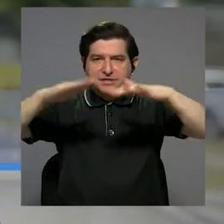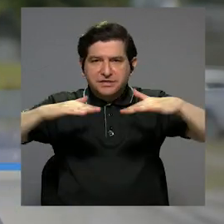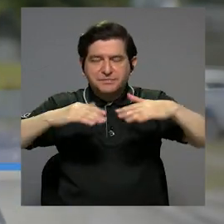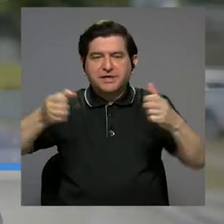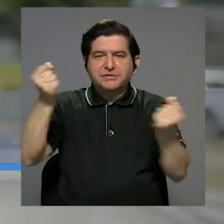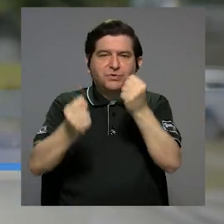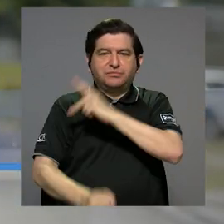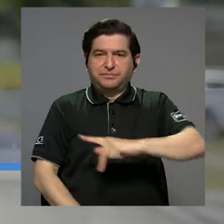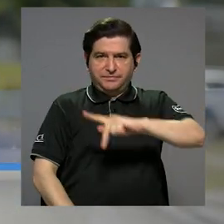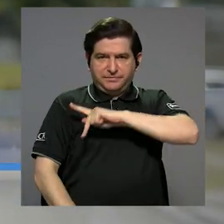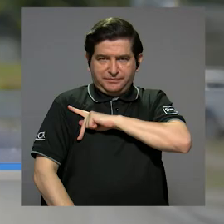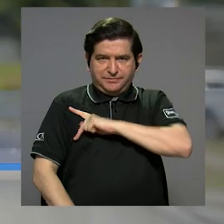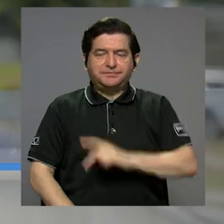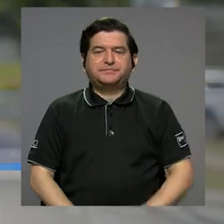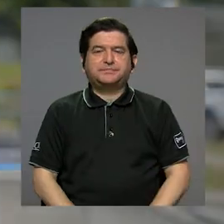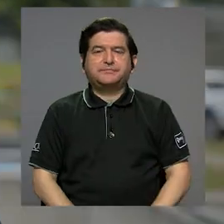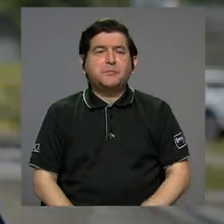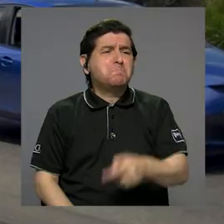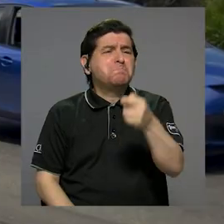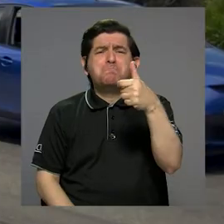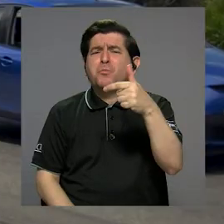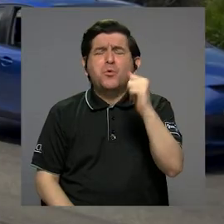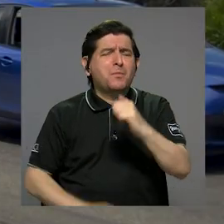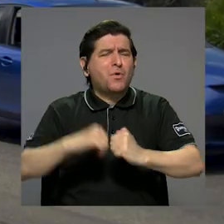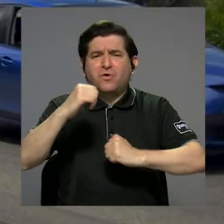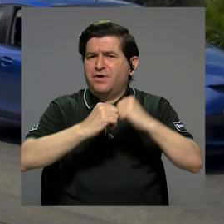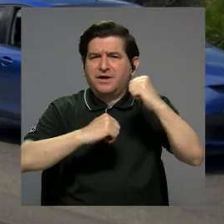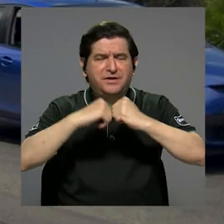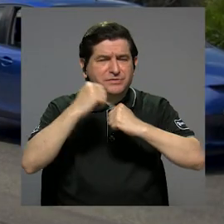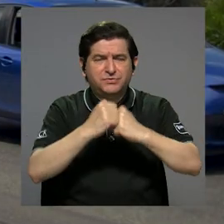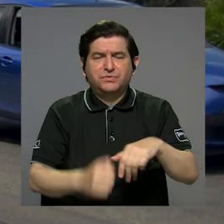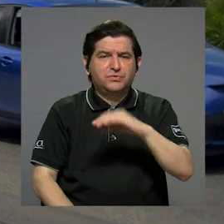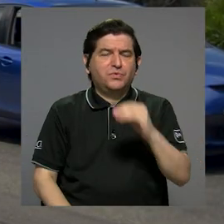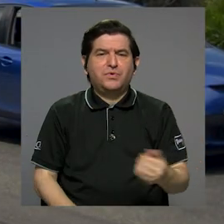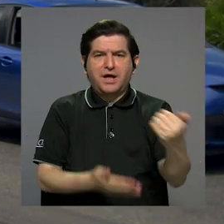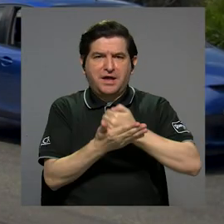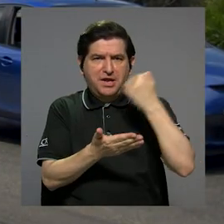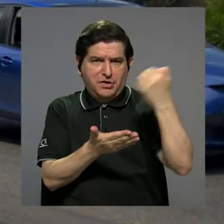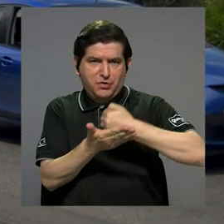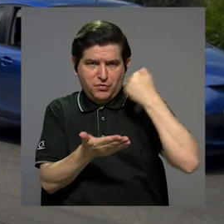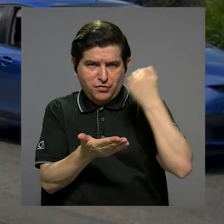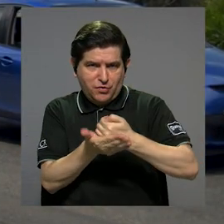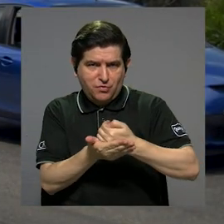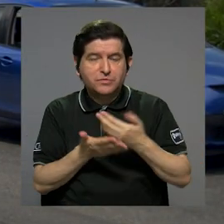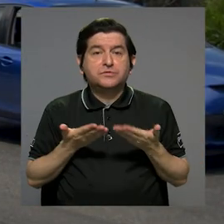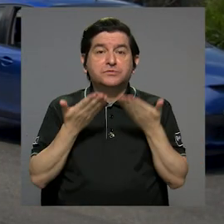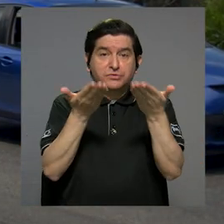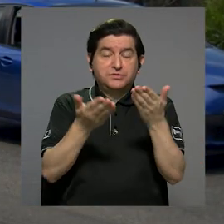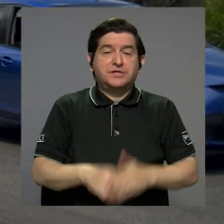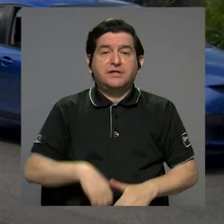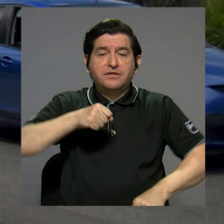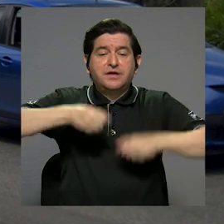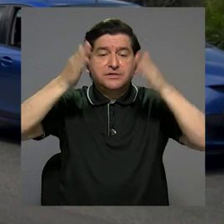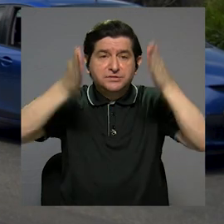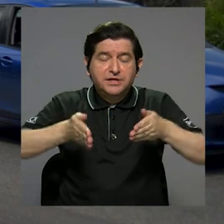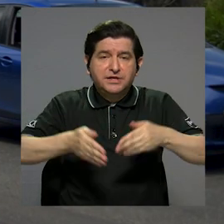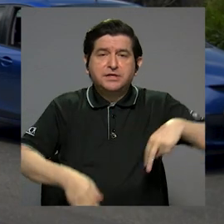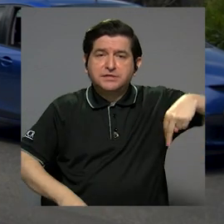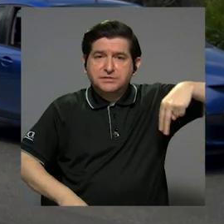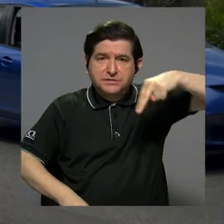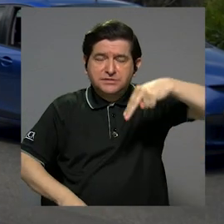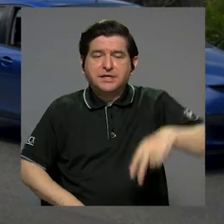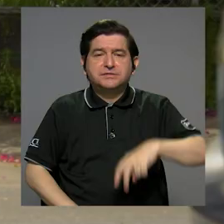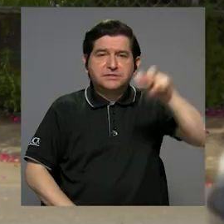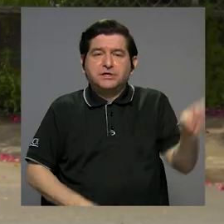espacio para el vehículo privado. Es poco la infraestructura y los recursos que se proveen para ciclistas, para